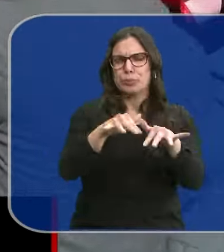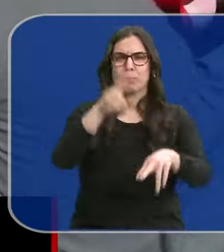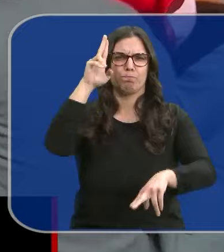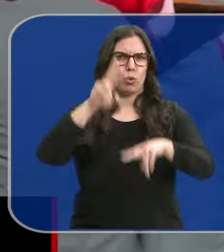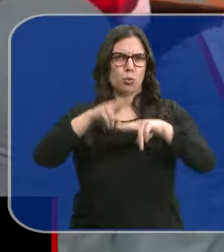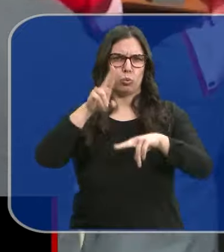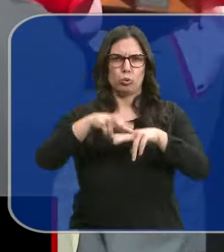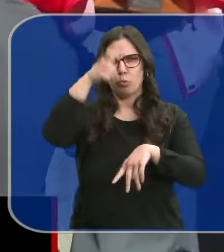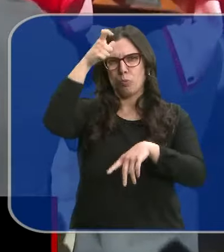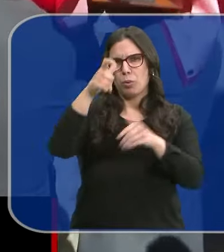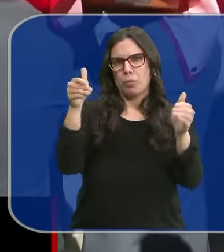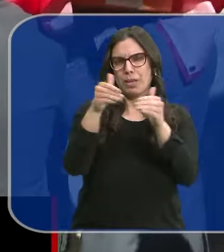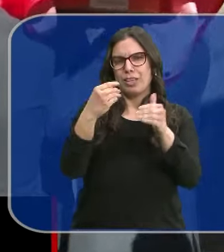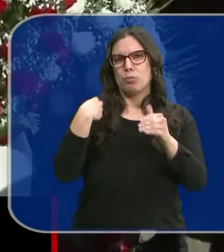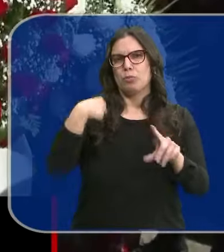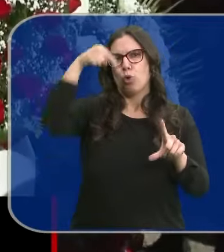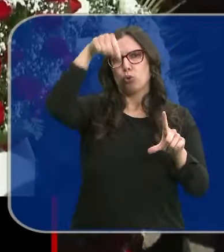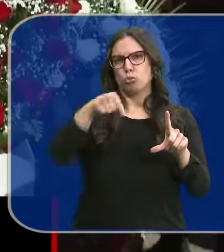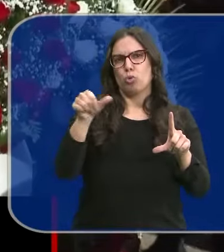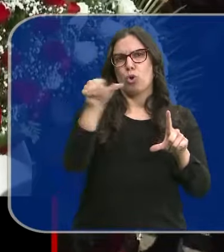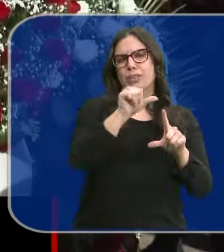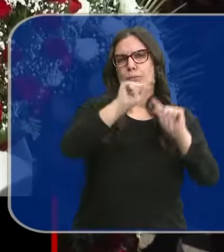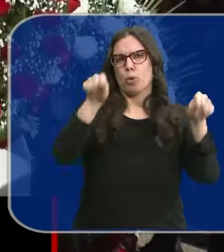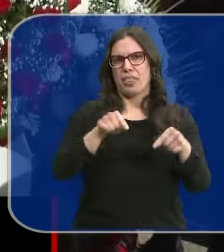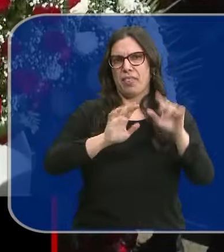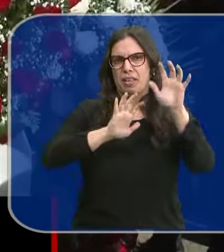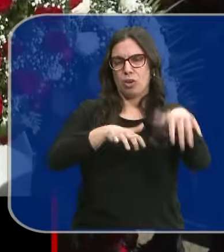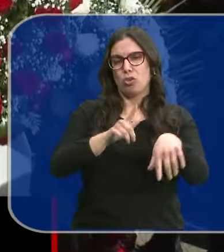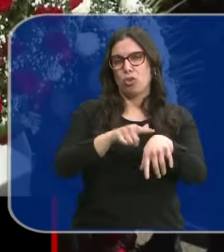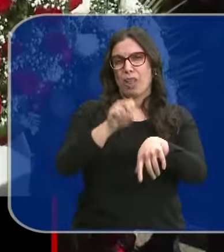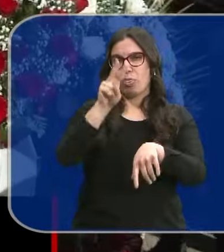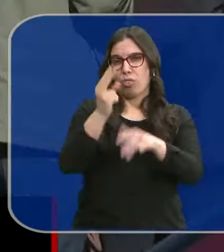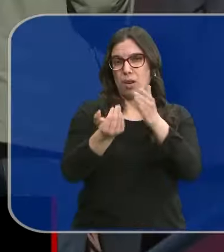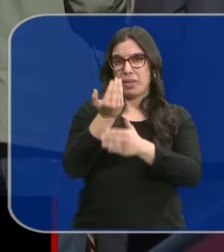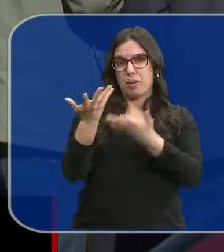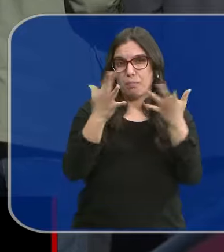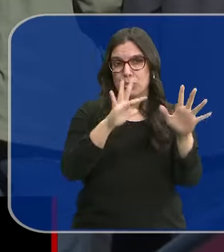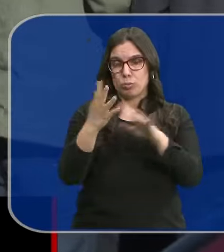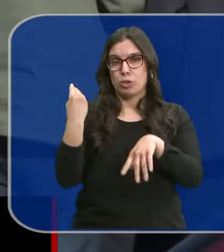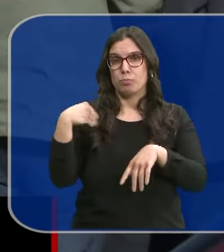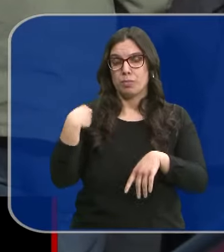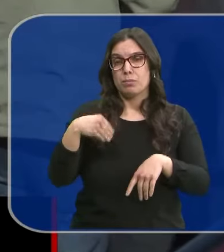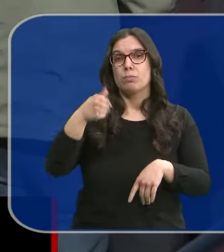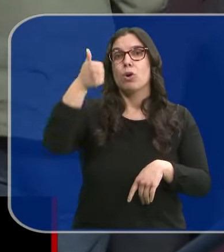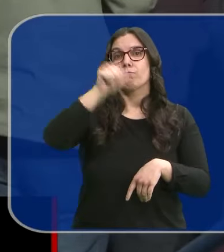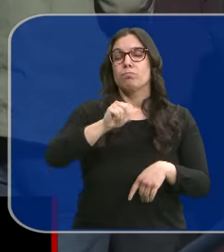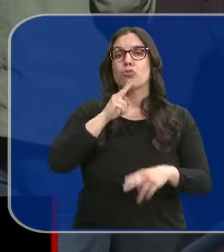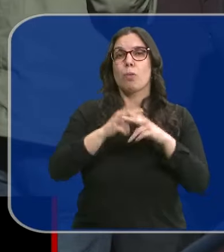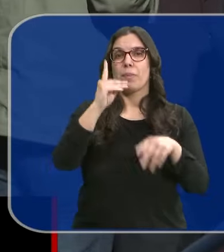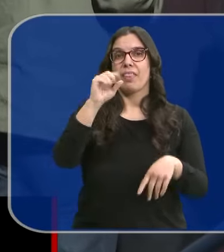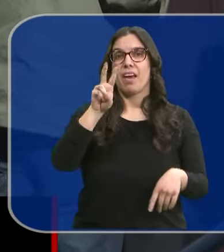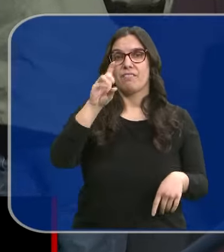luto... ...este pequeño pueblo del suroeste de la provincia de León. En torno a las 12 de la mañana el féretro de David Pérez salía del